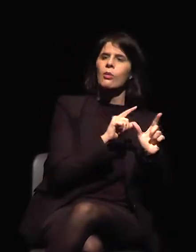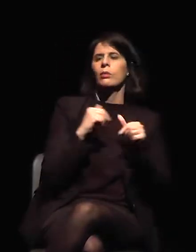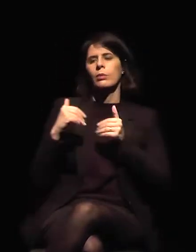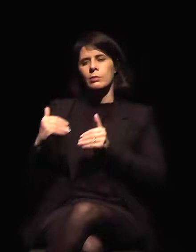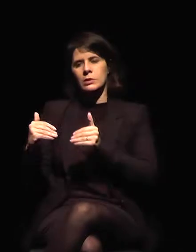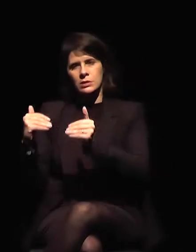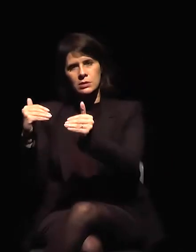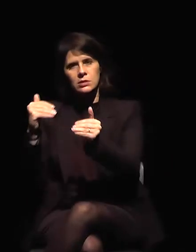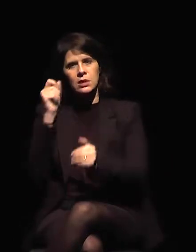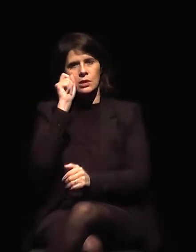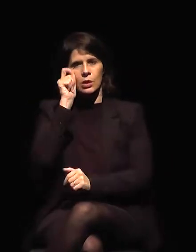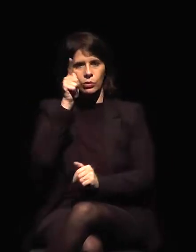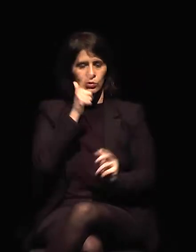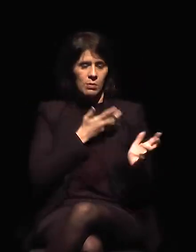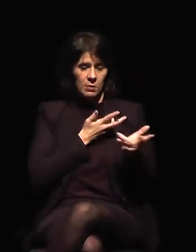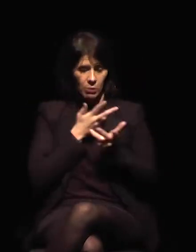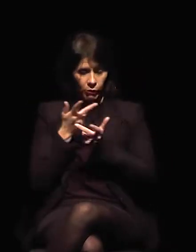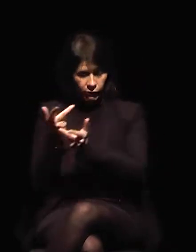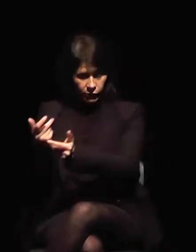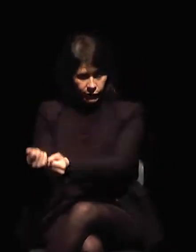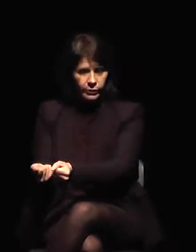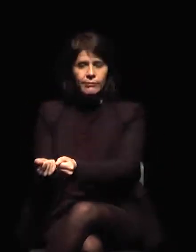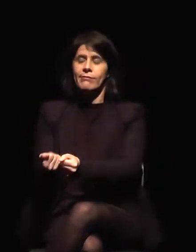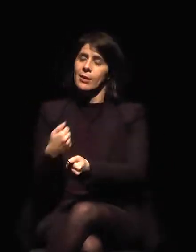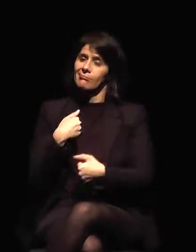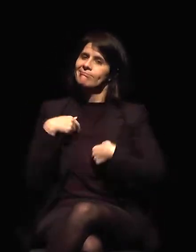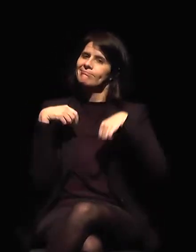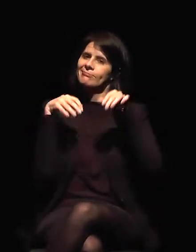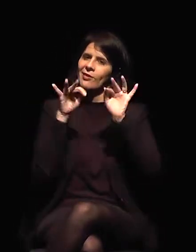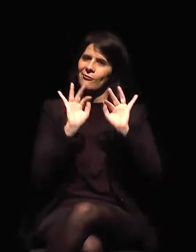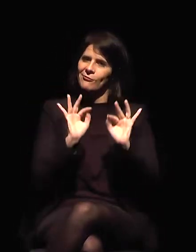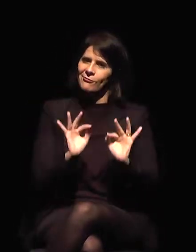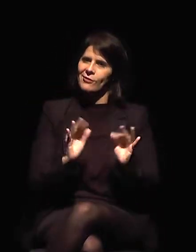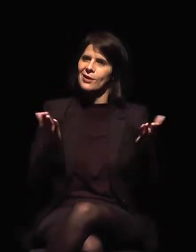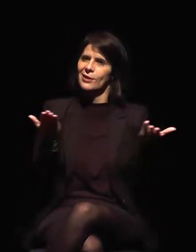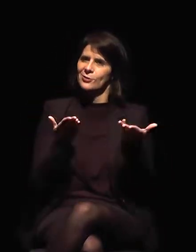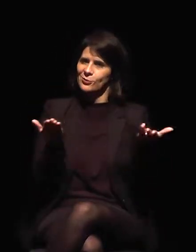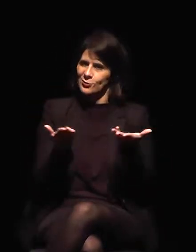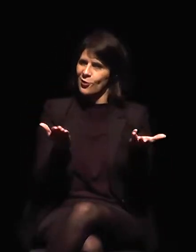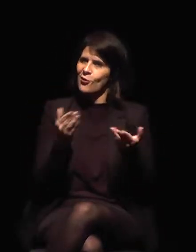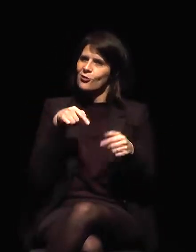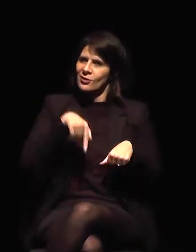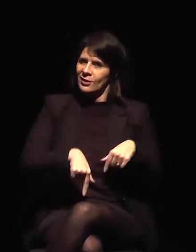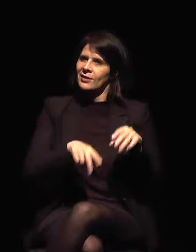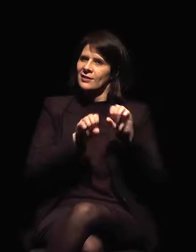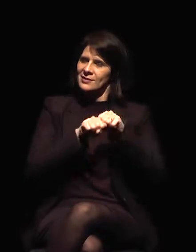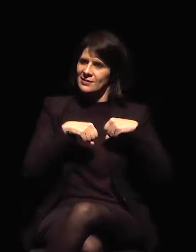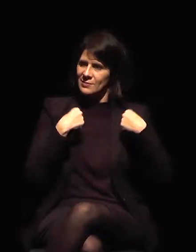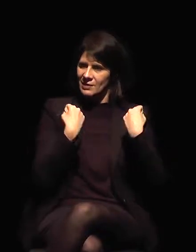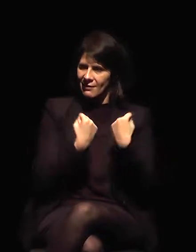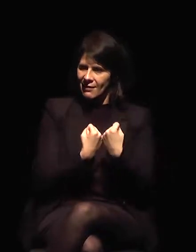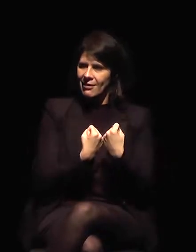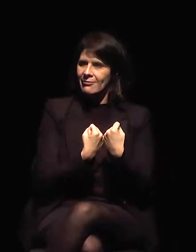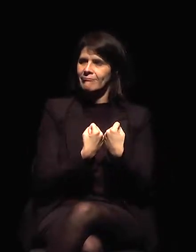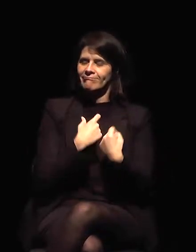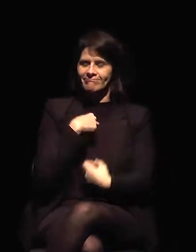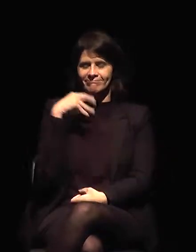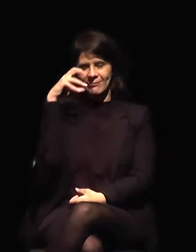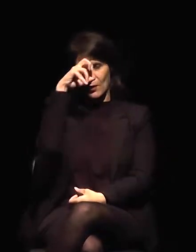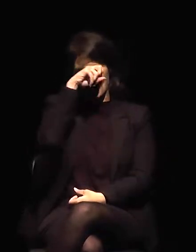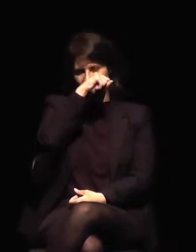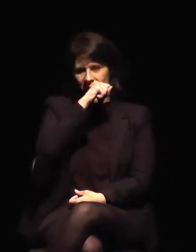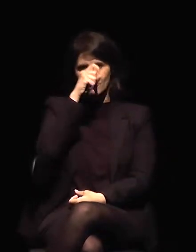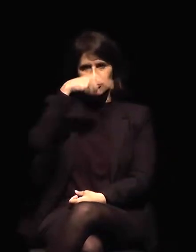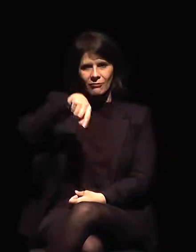invitado. Estoy muy contento de estar aquí en este seminario aprendiendo con ustedes. Me gusta mucho además venir a Sao Paulo. Yo me